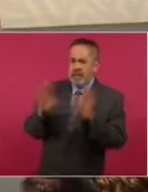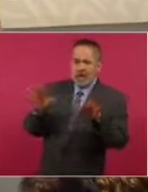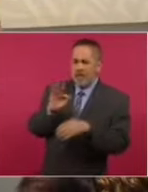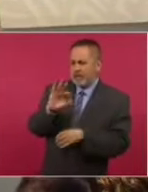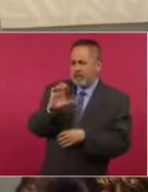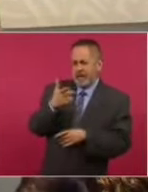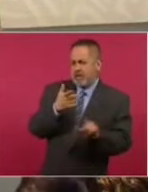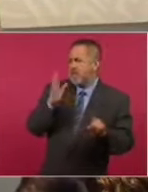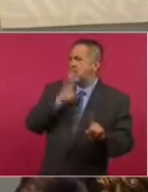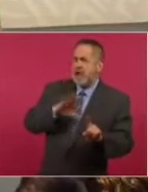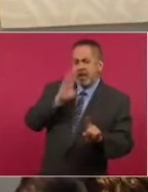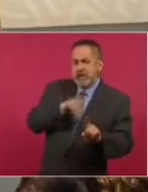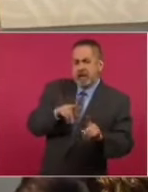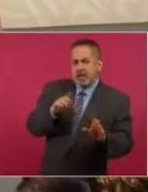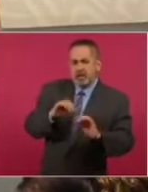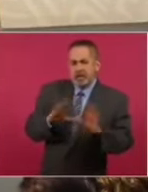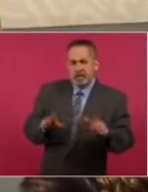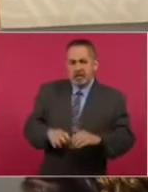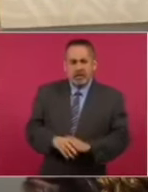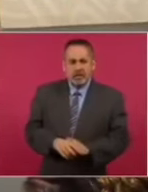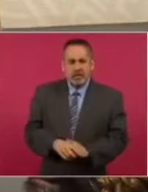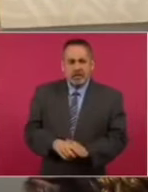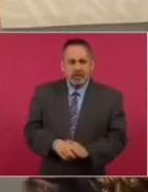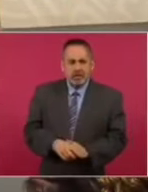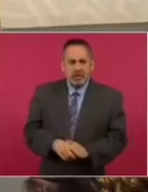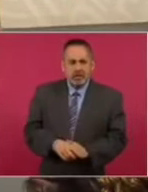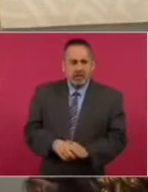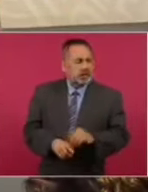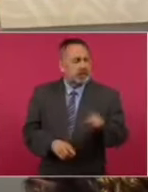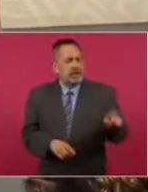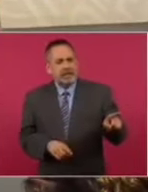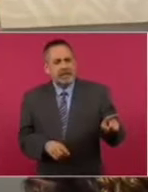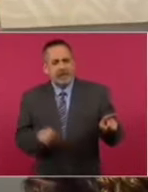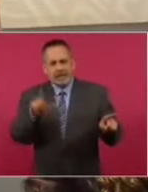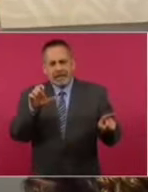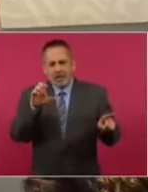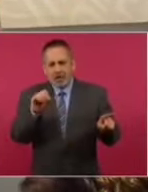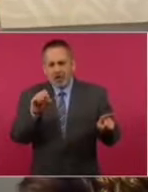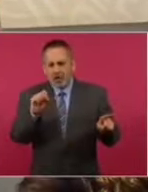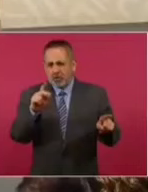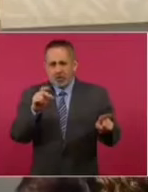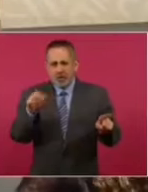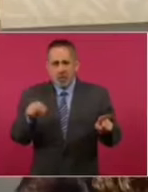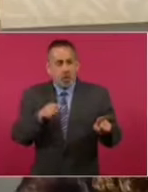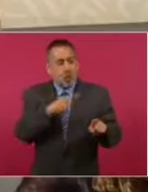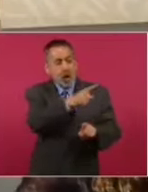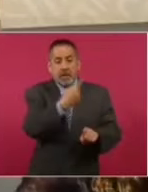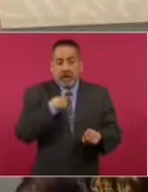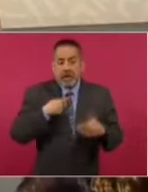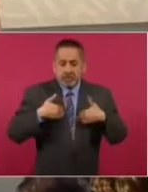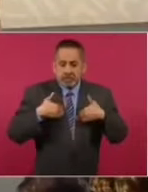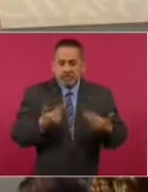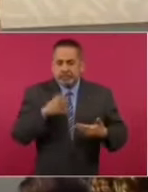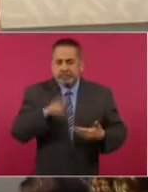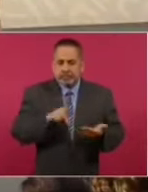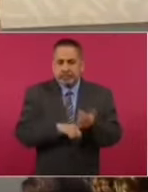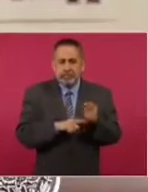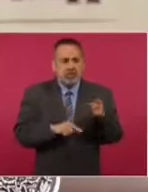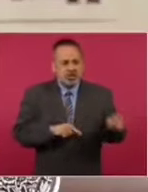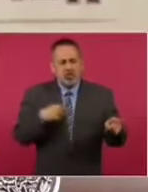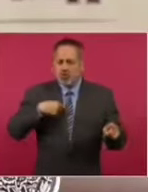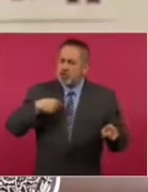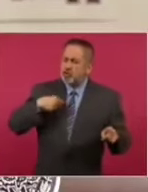muy mal, porque si no sabía, Ah, este es Leo Zuckerman. Este una vez me confesó de que él era